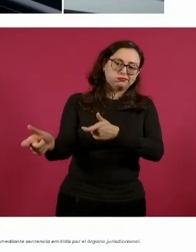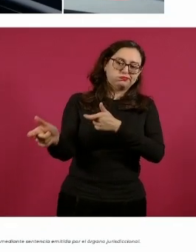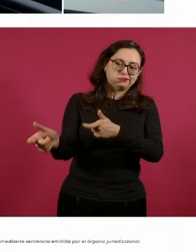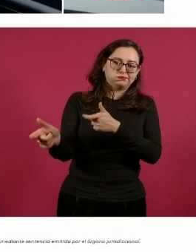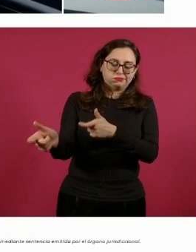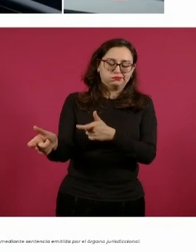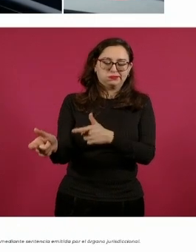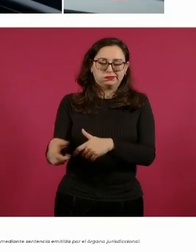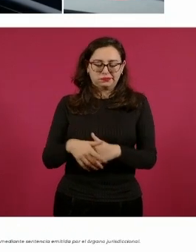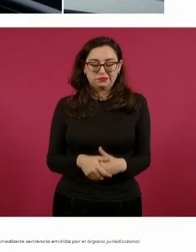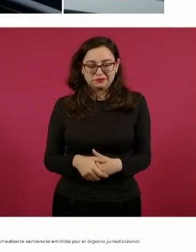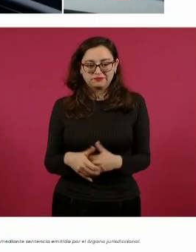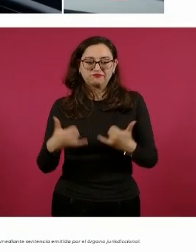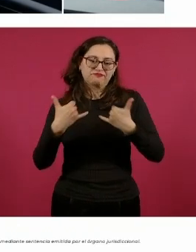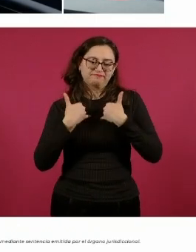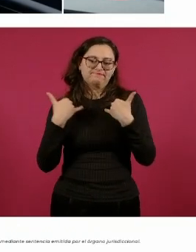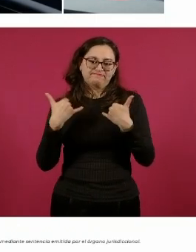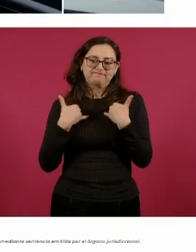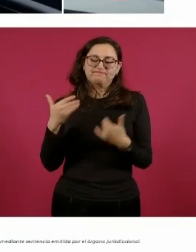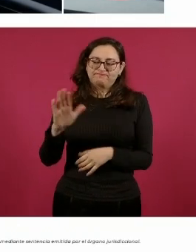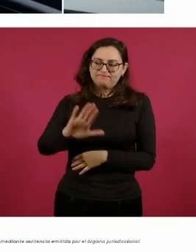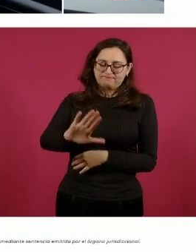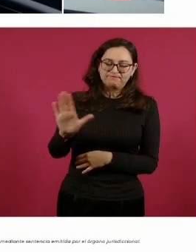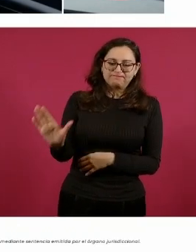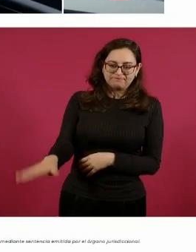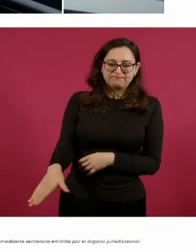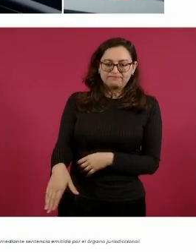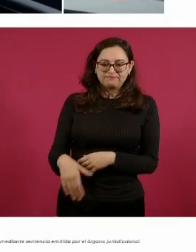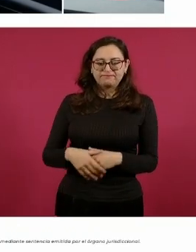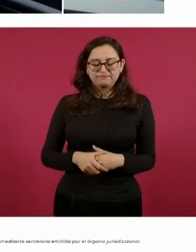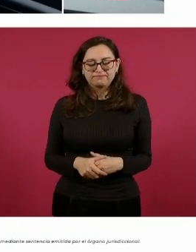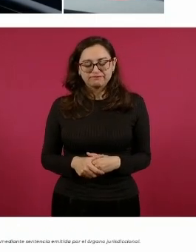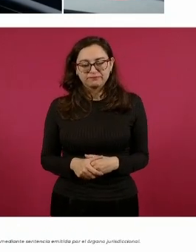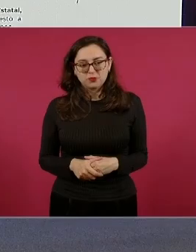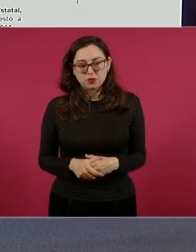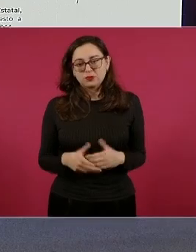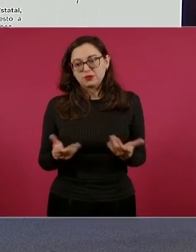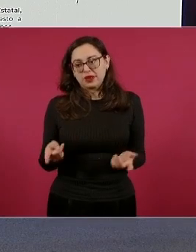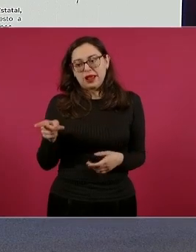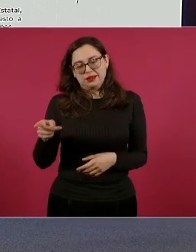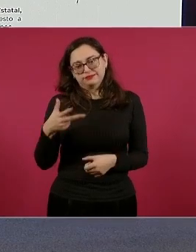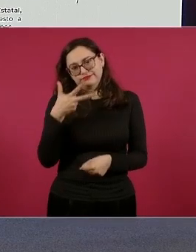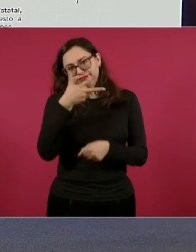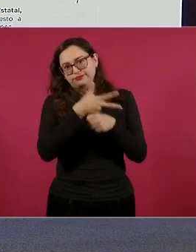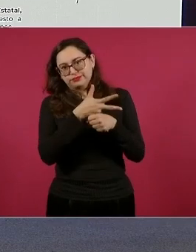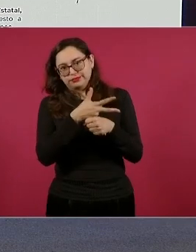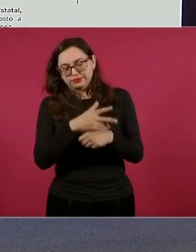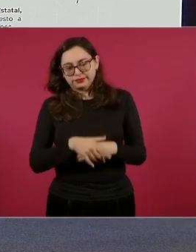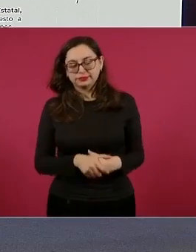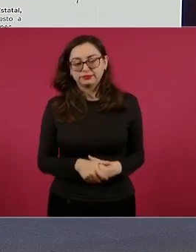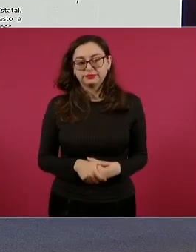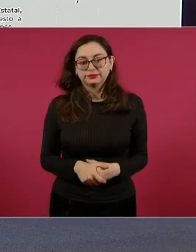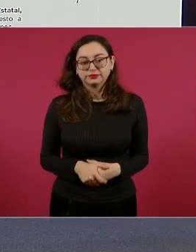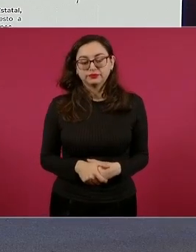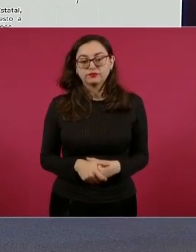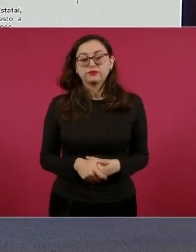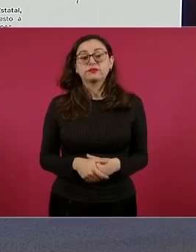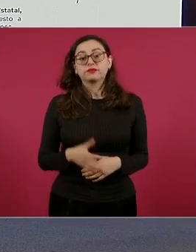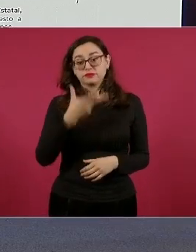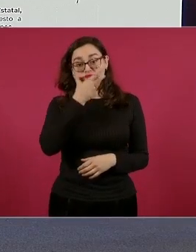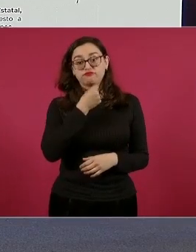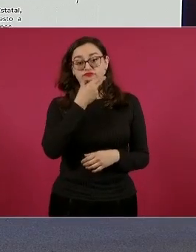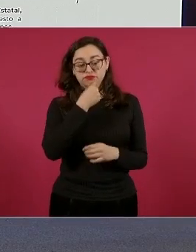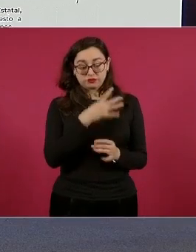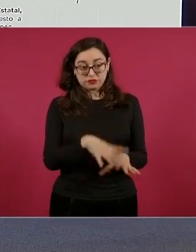dispararon, provocándole la muerte al adolescente que iba como copiloto y que era el que estaba grabando. Él fue detenido por la